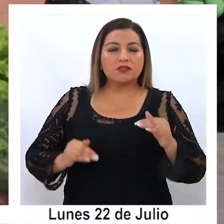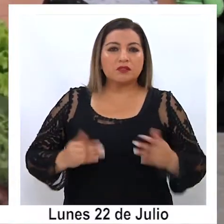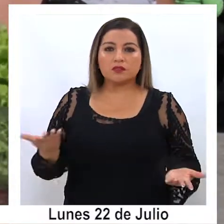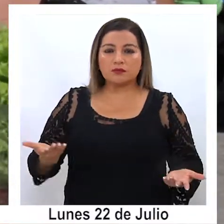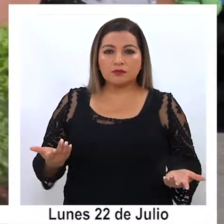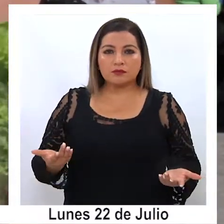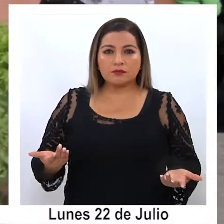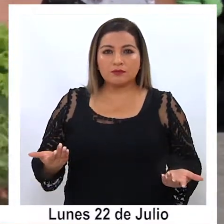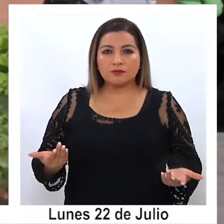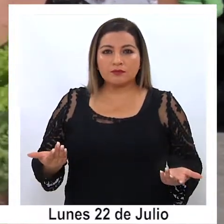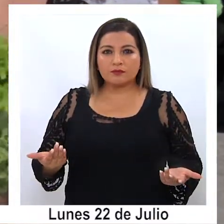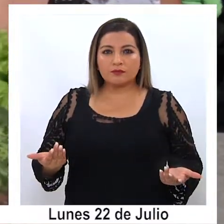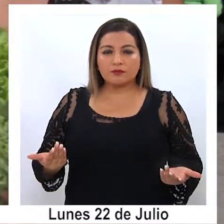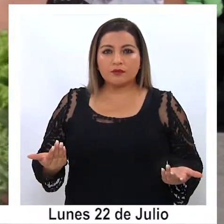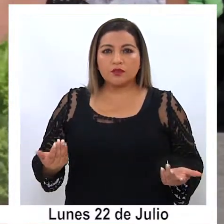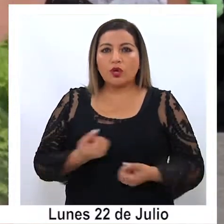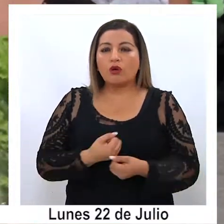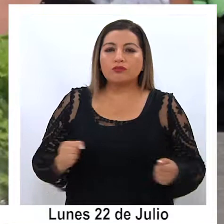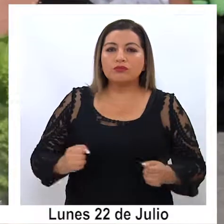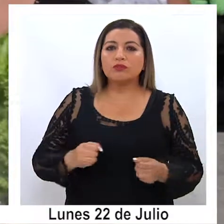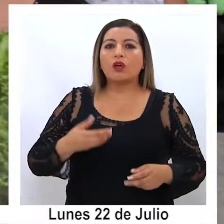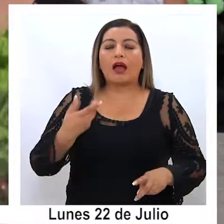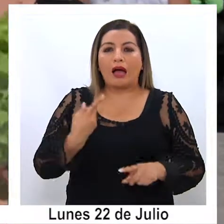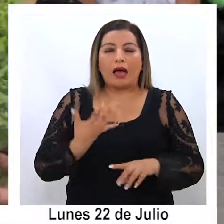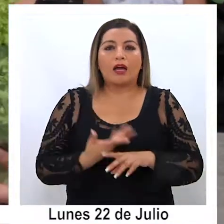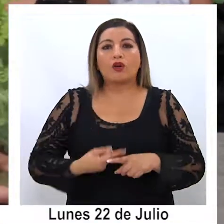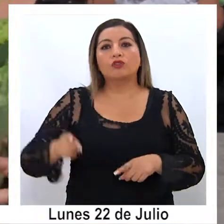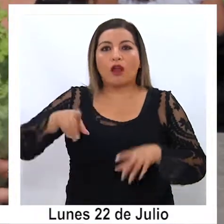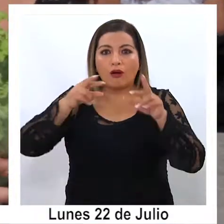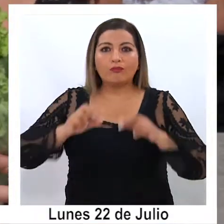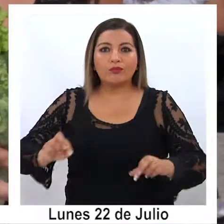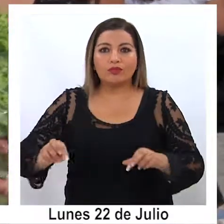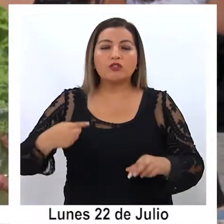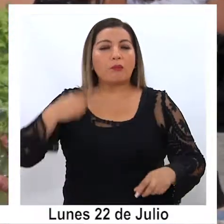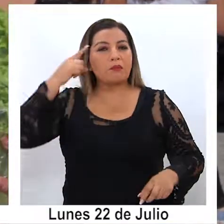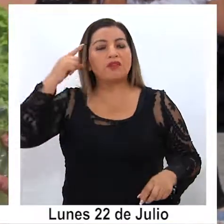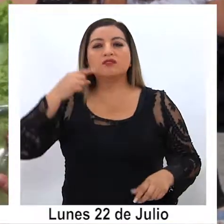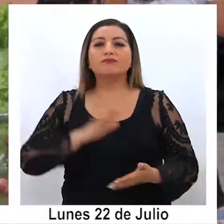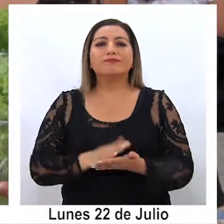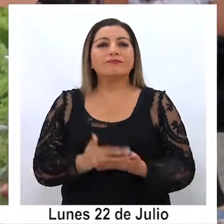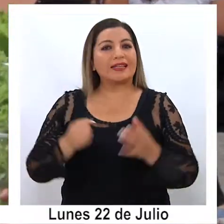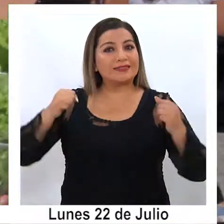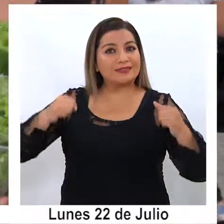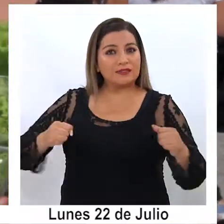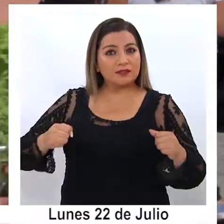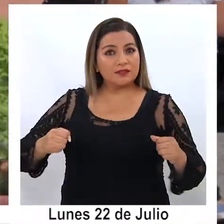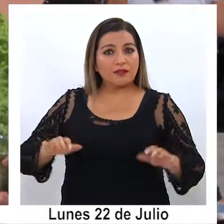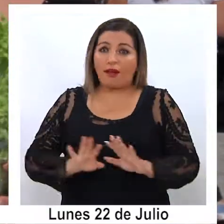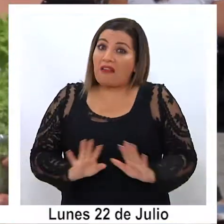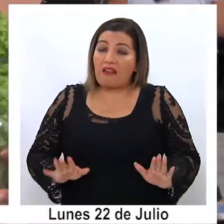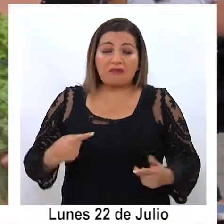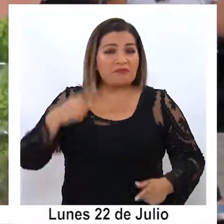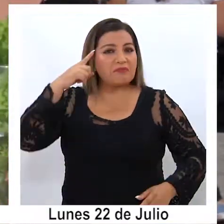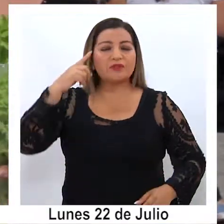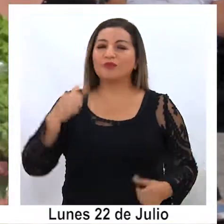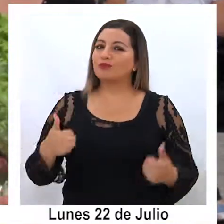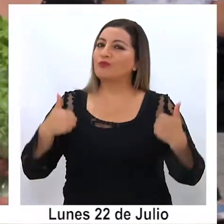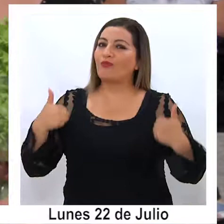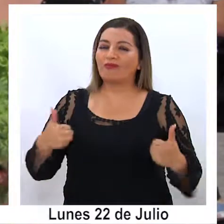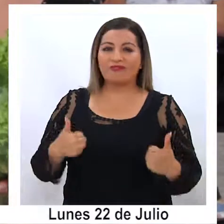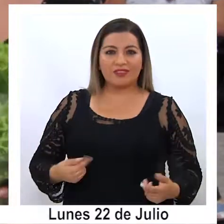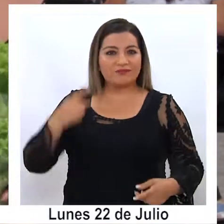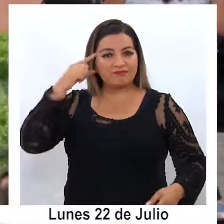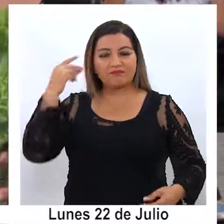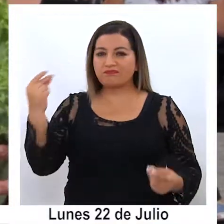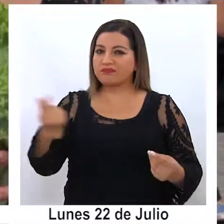ignorancia a veces uno se priva de otras opciones. Igual yo encuentro que es saludable y nada, me parece súper genial